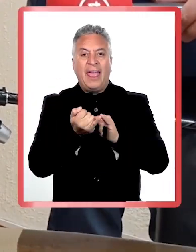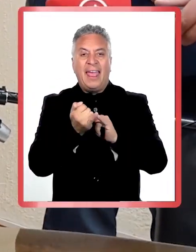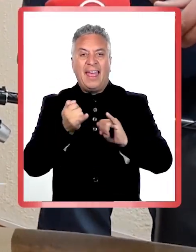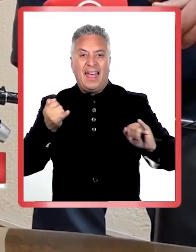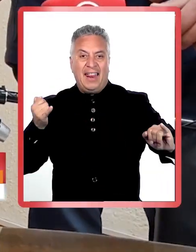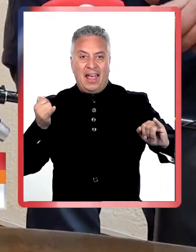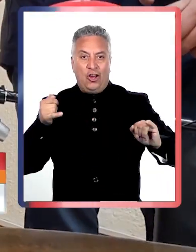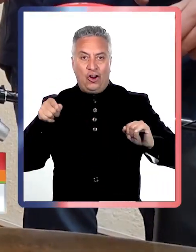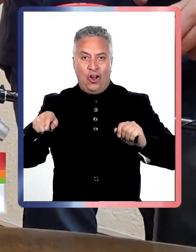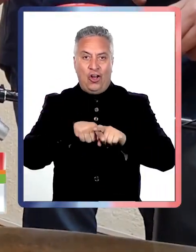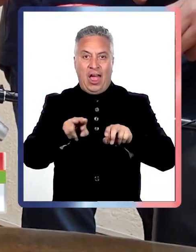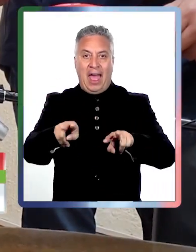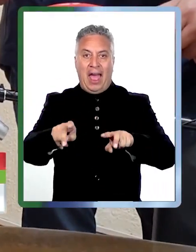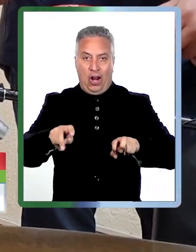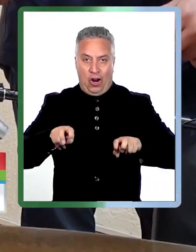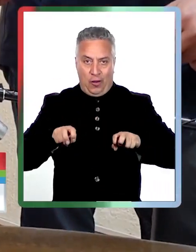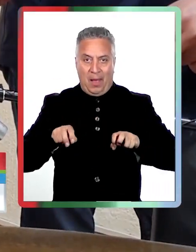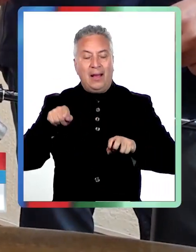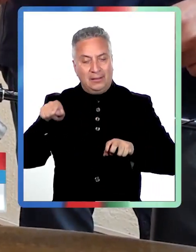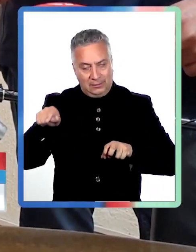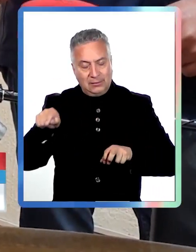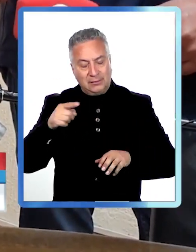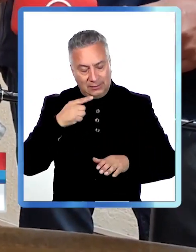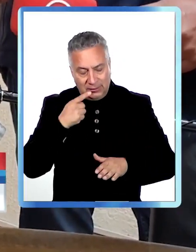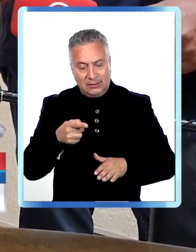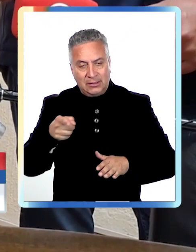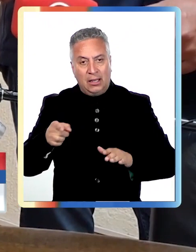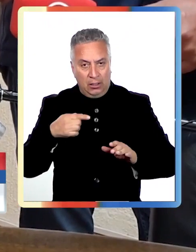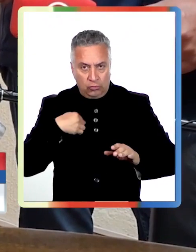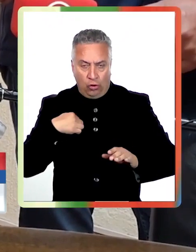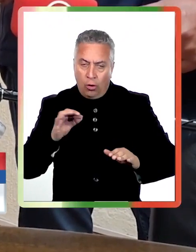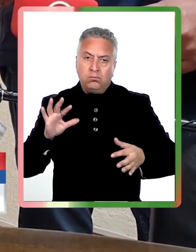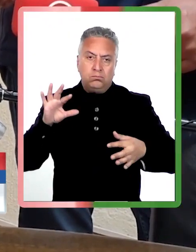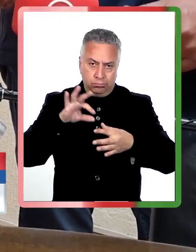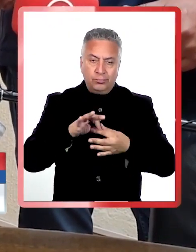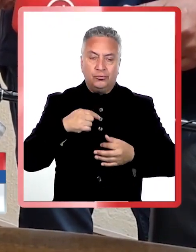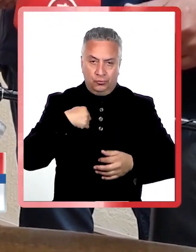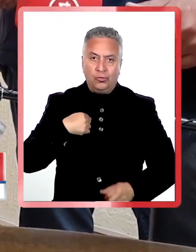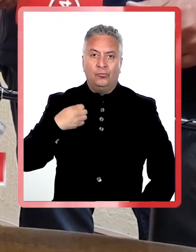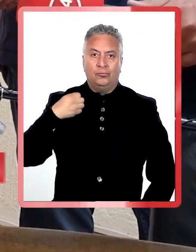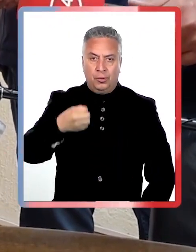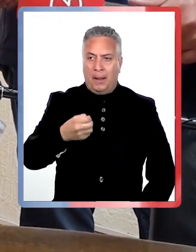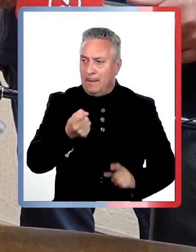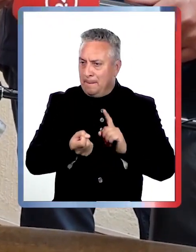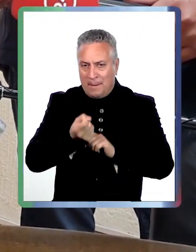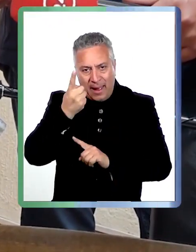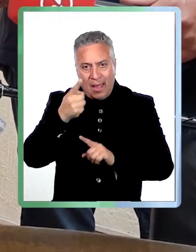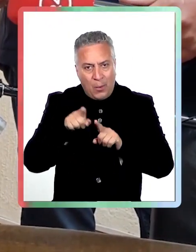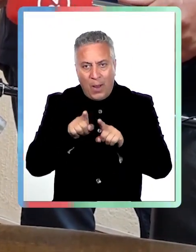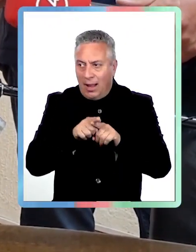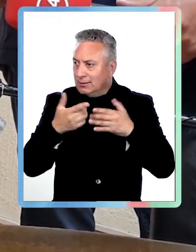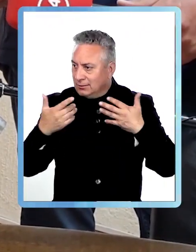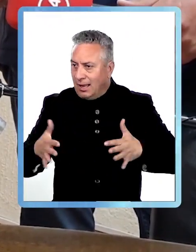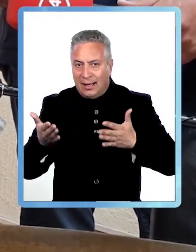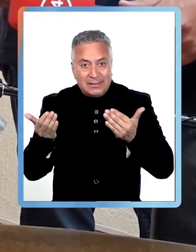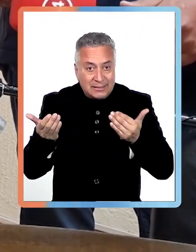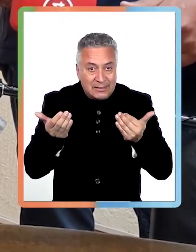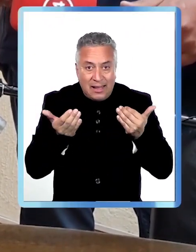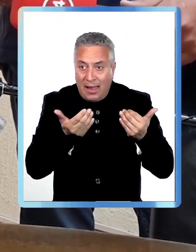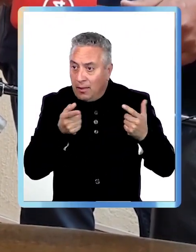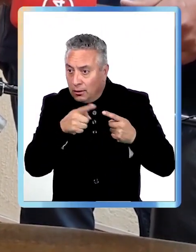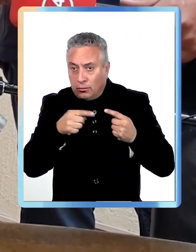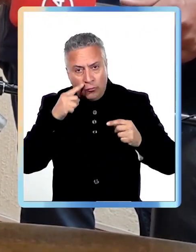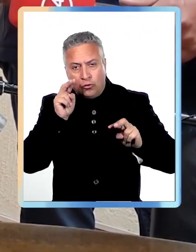en cuanto a la reconstrucción de la conexión como primera instancia, porque las primeras necesidades ya han sido atendidas, a pesar de que aún siguen realizándose